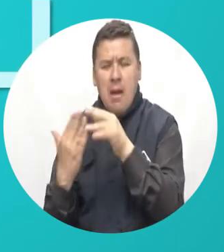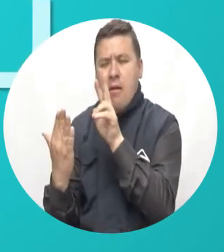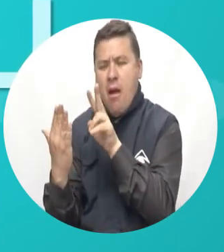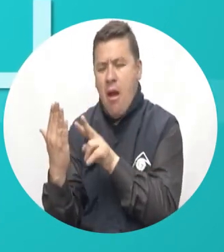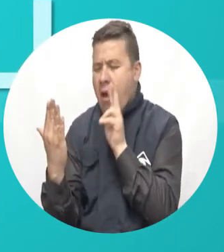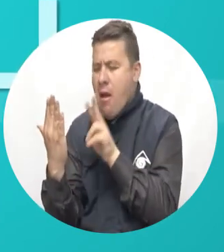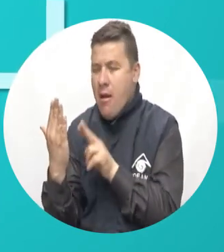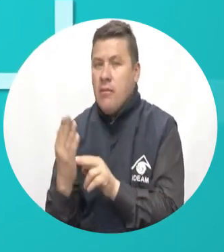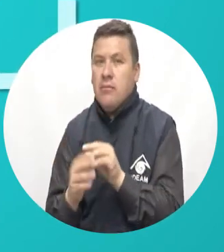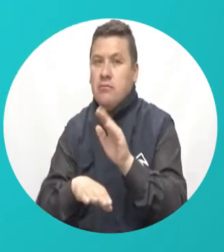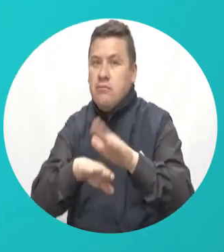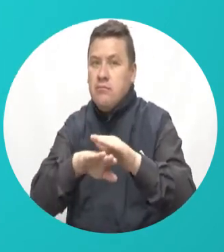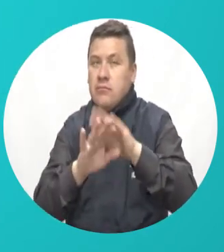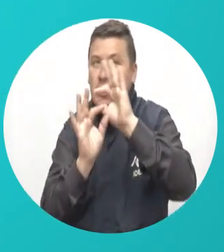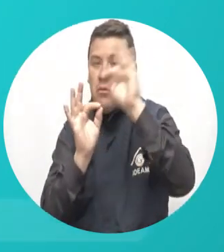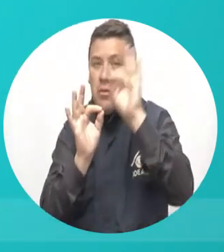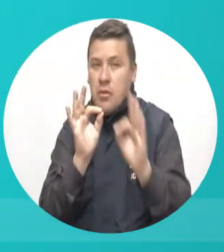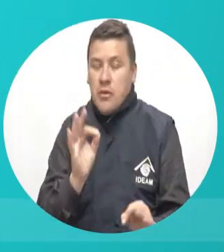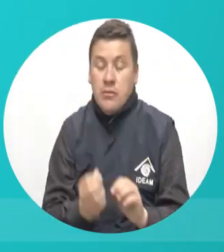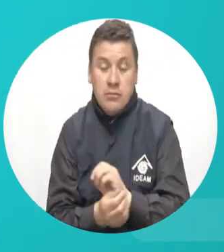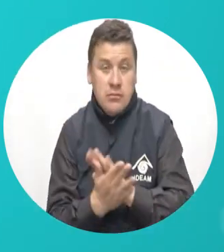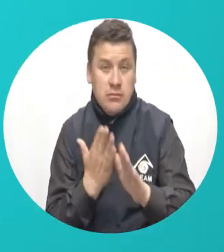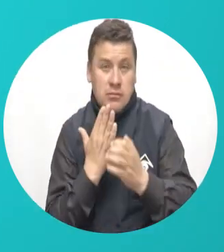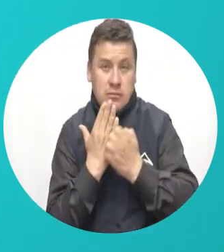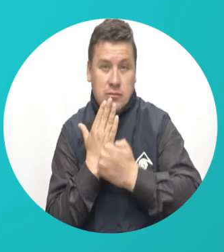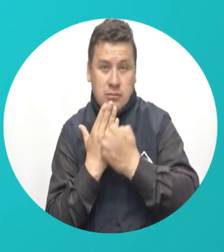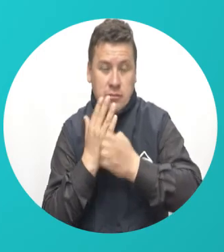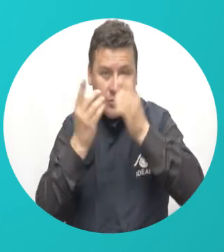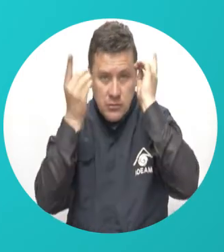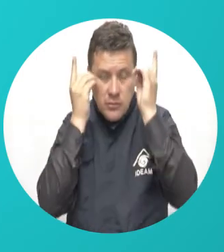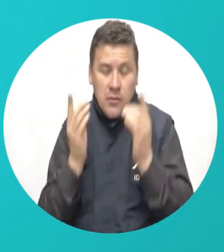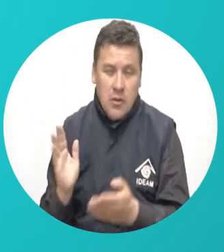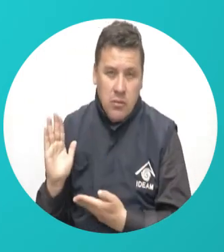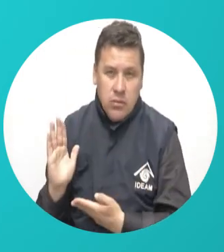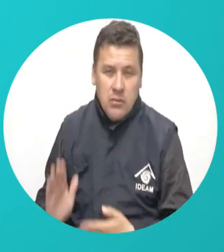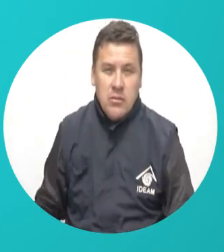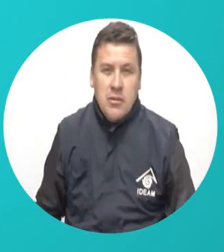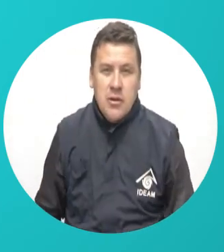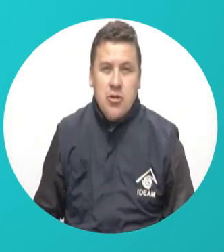alertas a nivel municipal. Disponible gratis para iOS y Android.